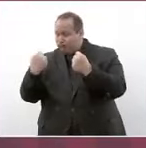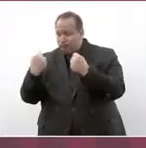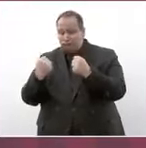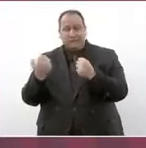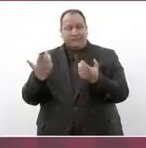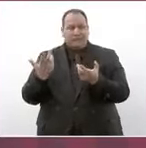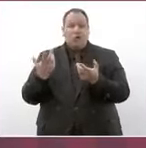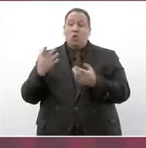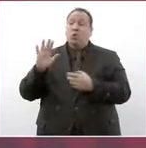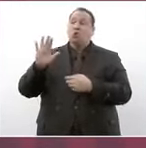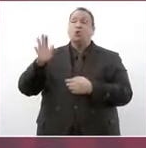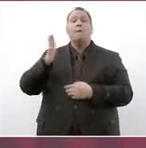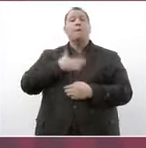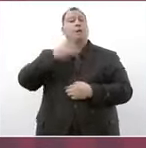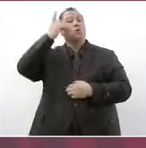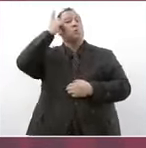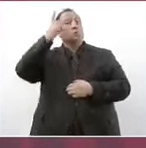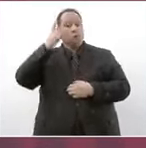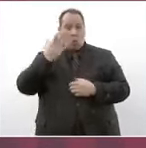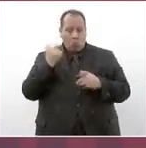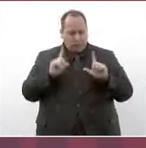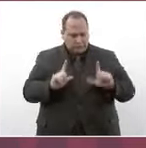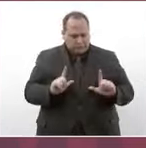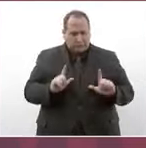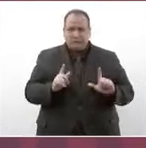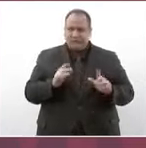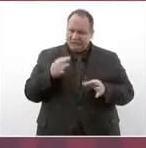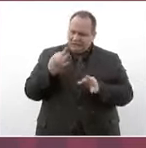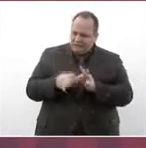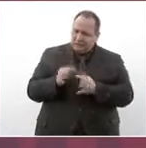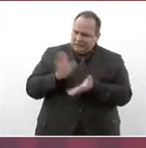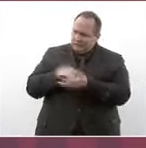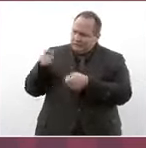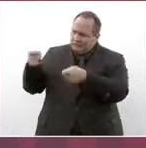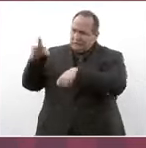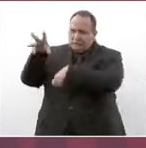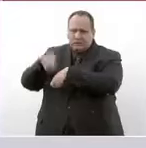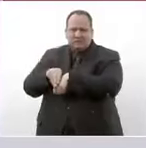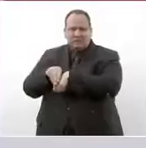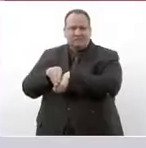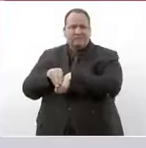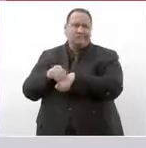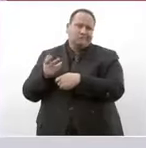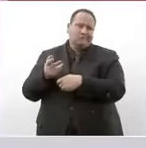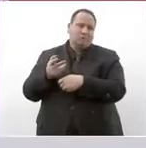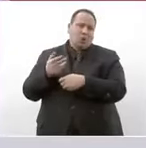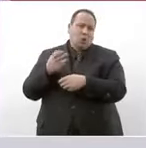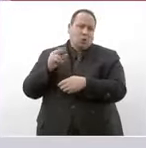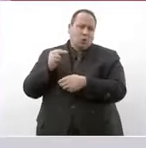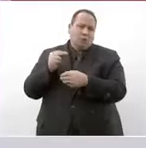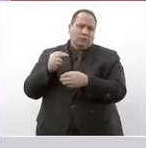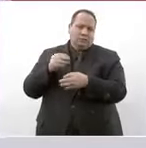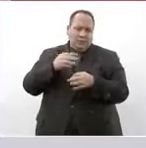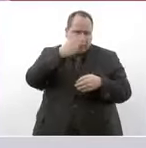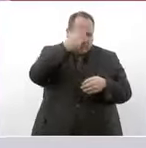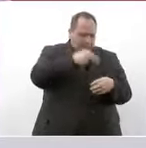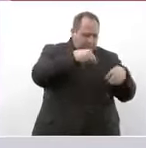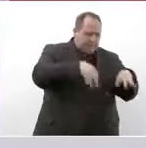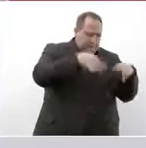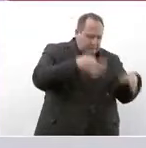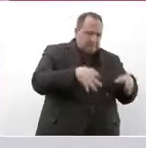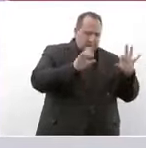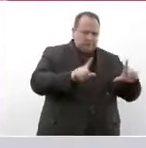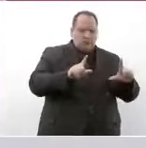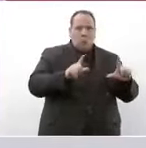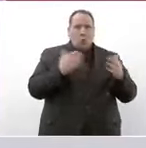sin documentos los carros no regularizados ayer